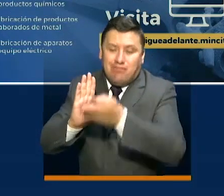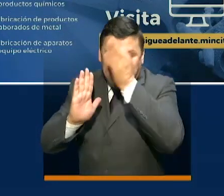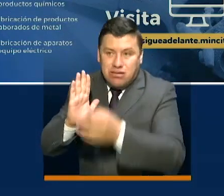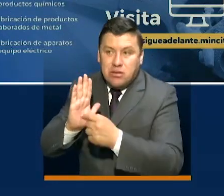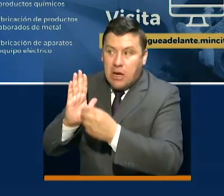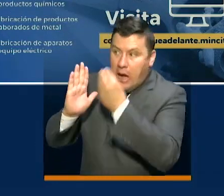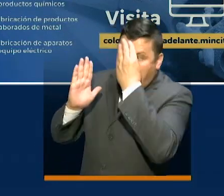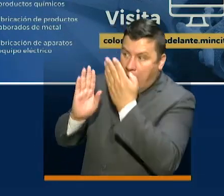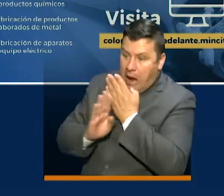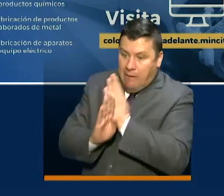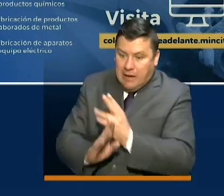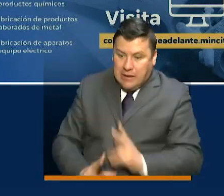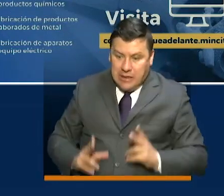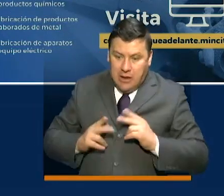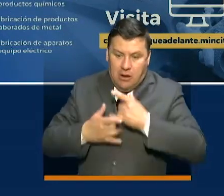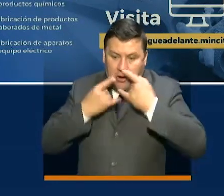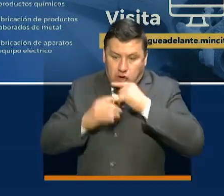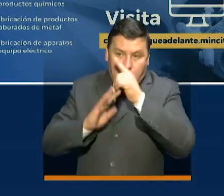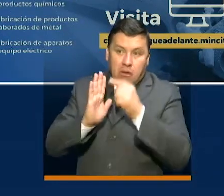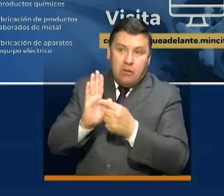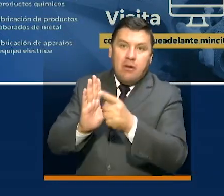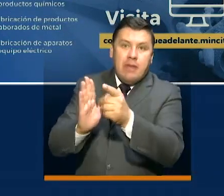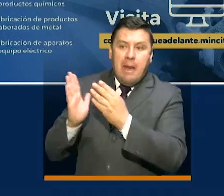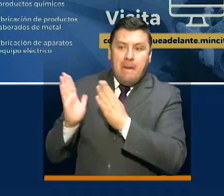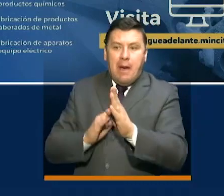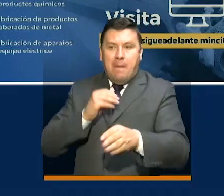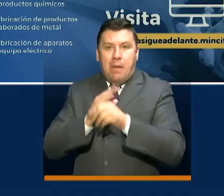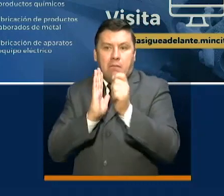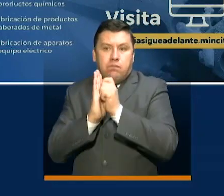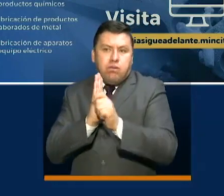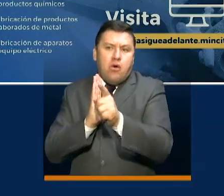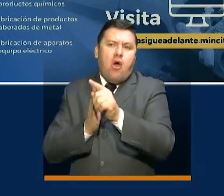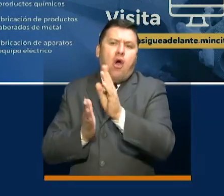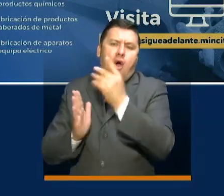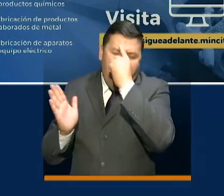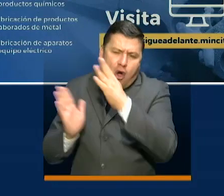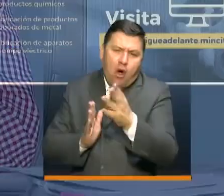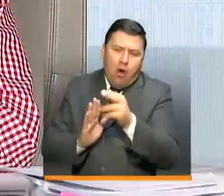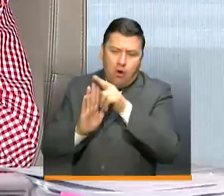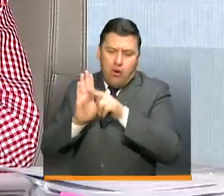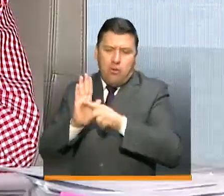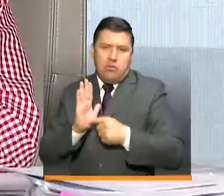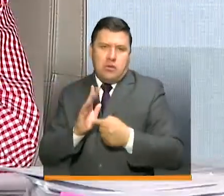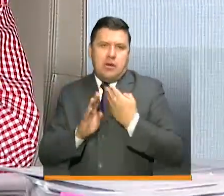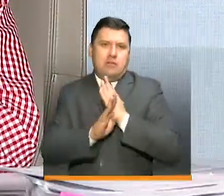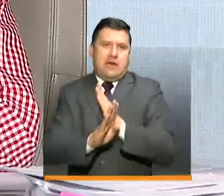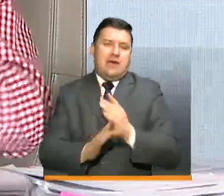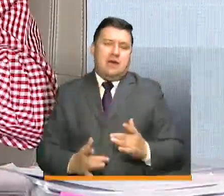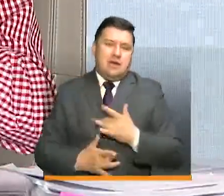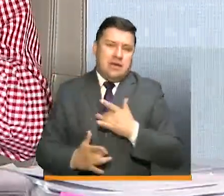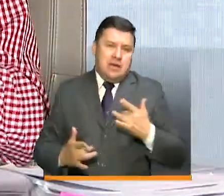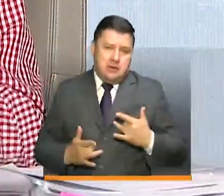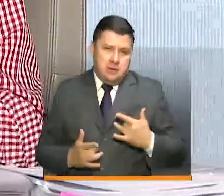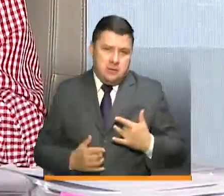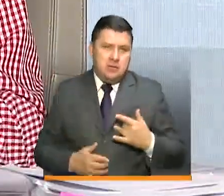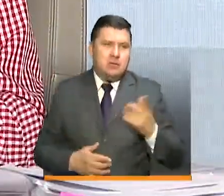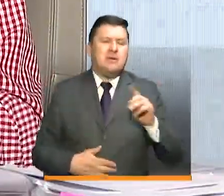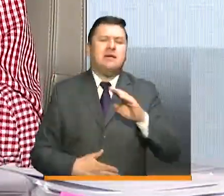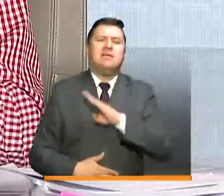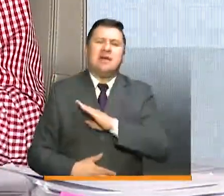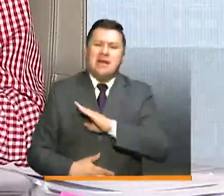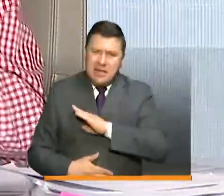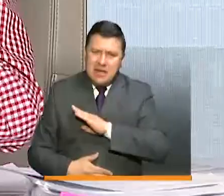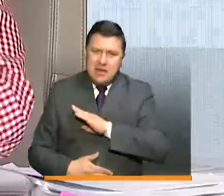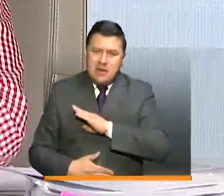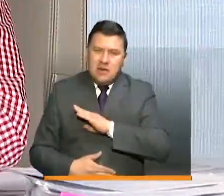protocolos de bioseguridad y deben tener un plan de implementación de esos protocolos de bioseguridad. Y los alcaldes,